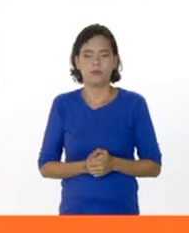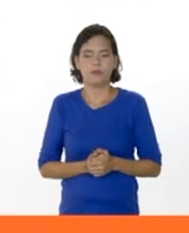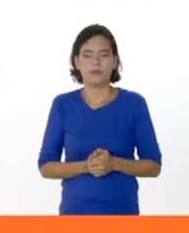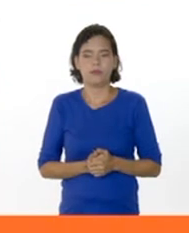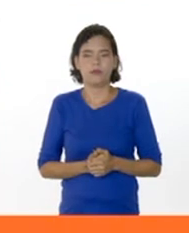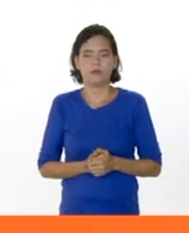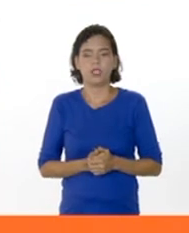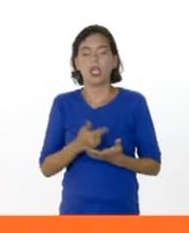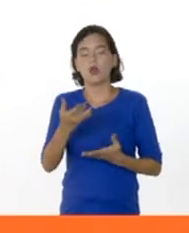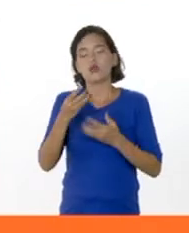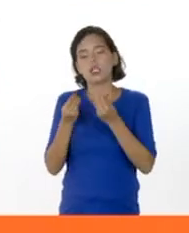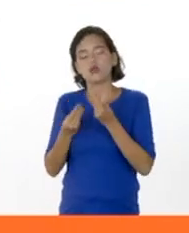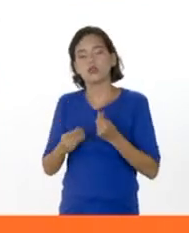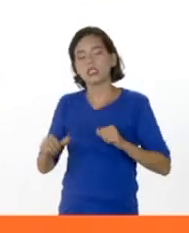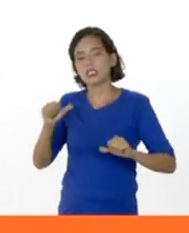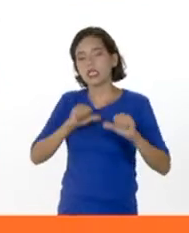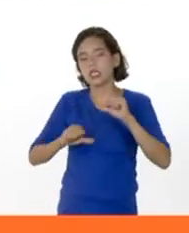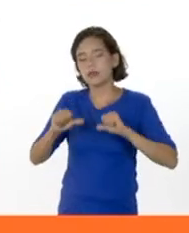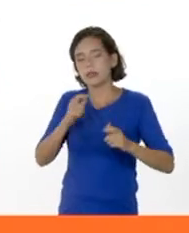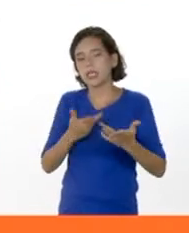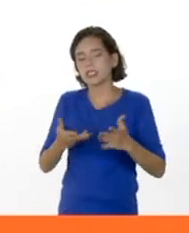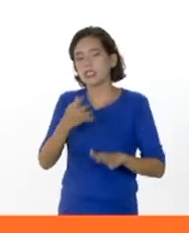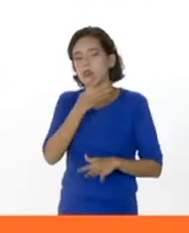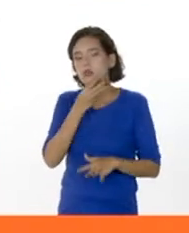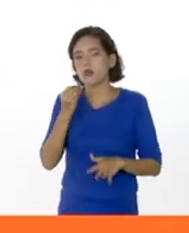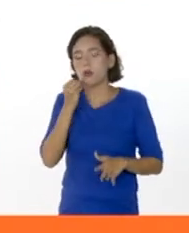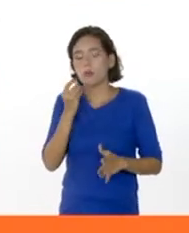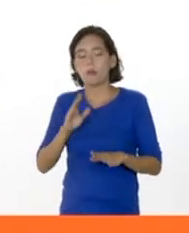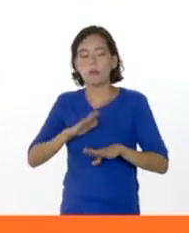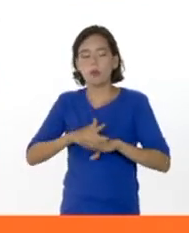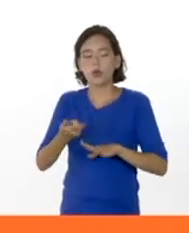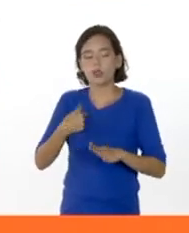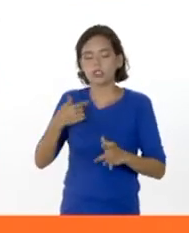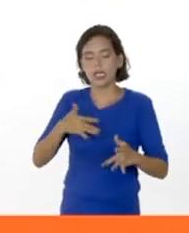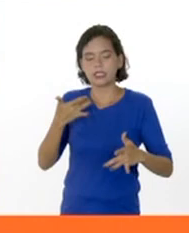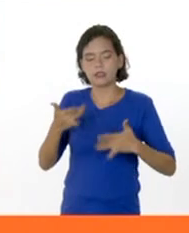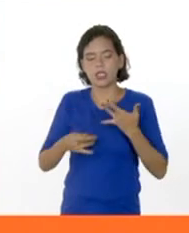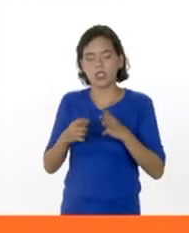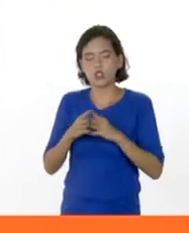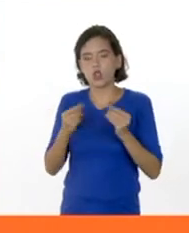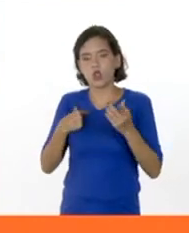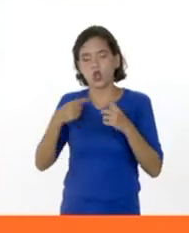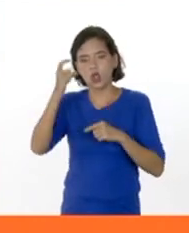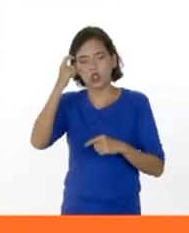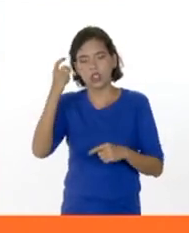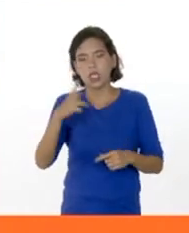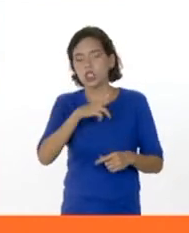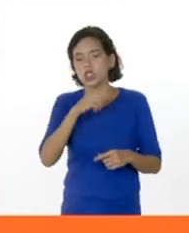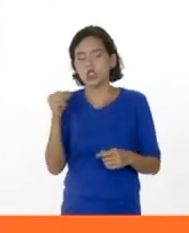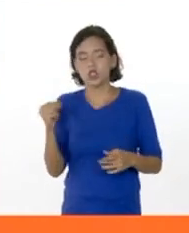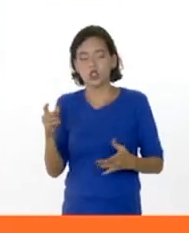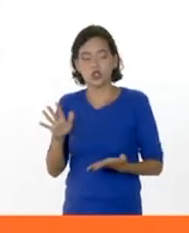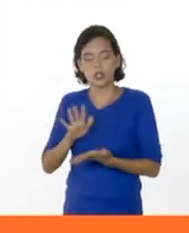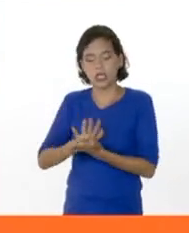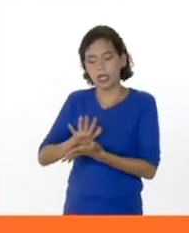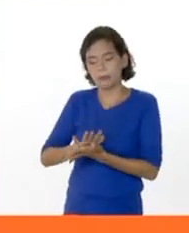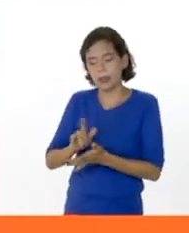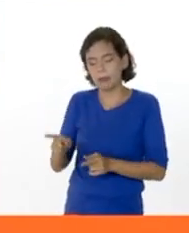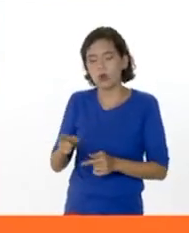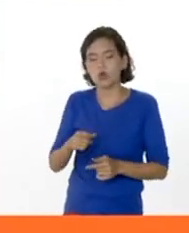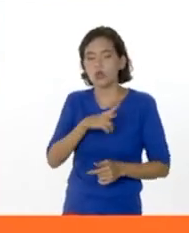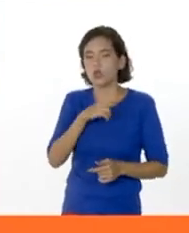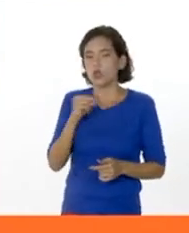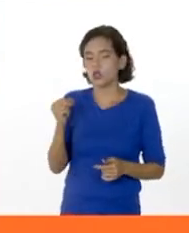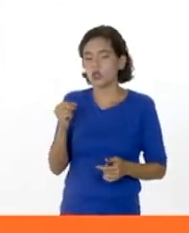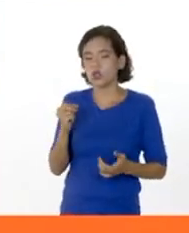una hormona que si en la adolescencia con nuestra actividad cotidiana no logramos controlar, no logramos